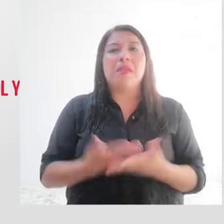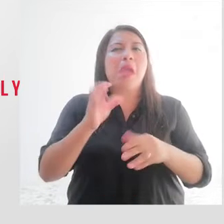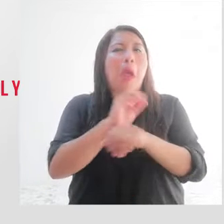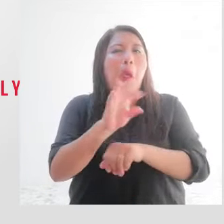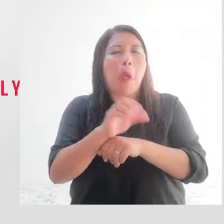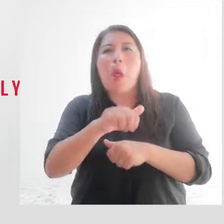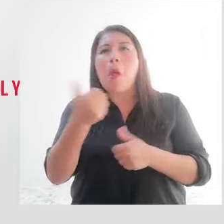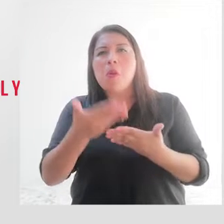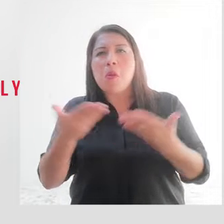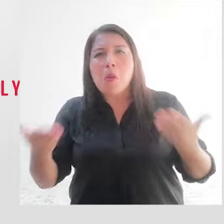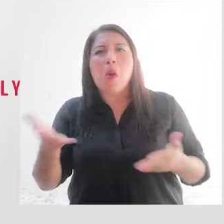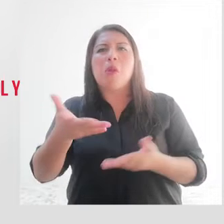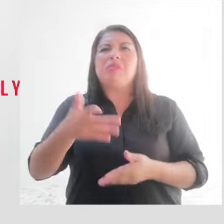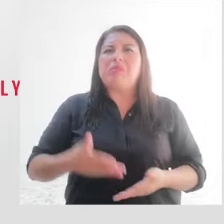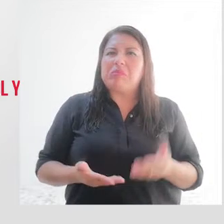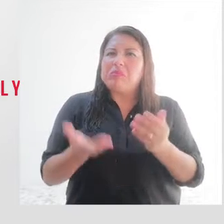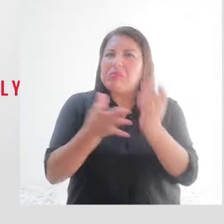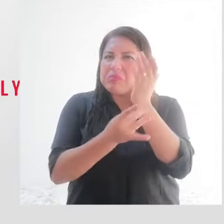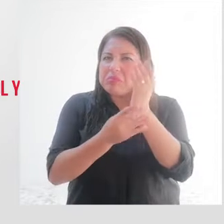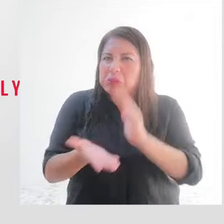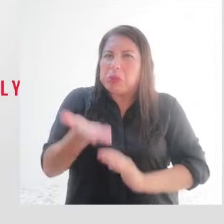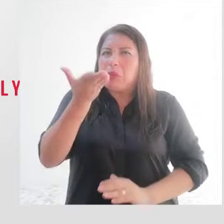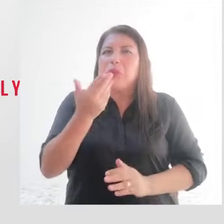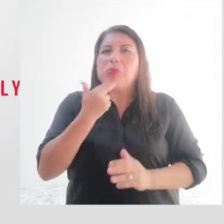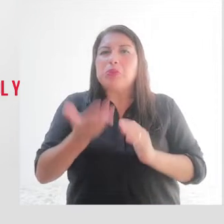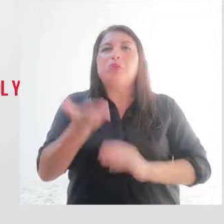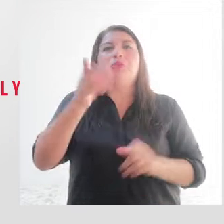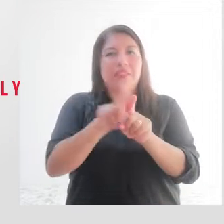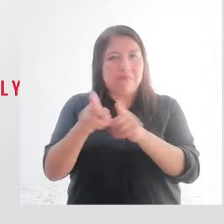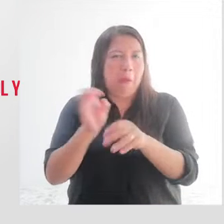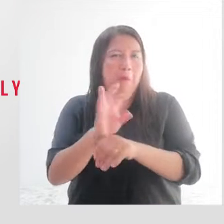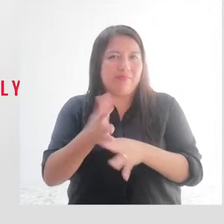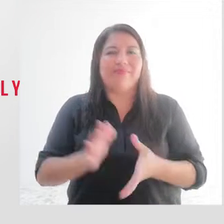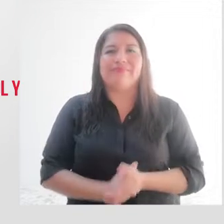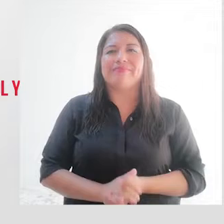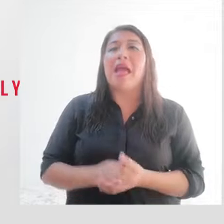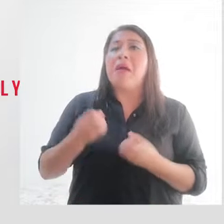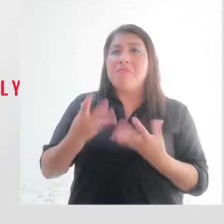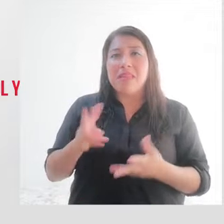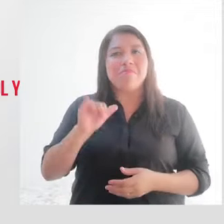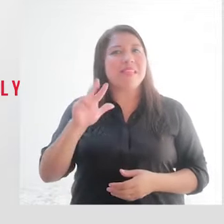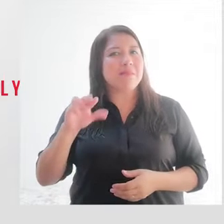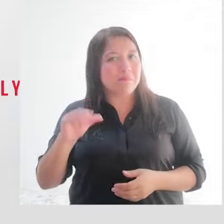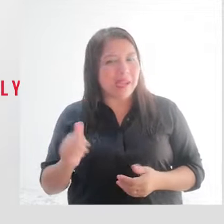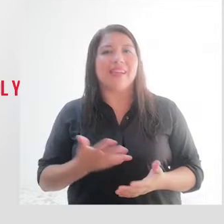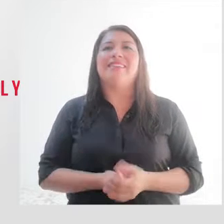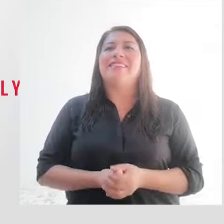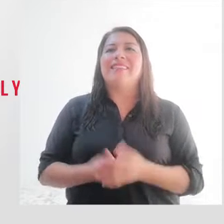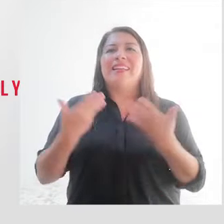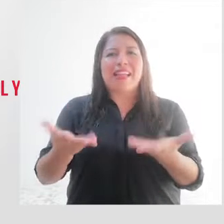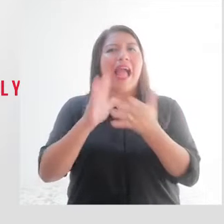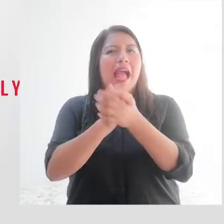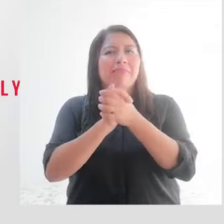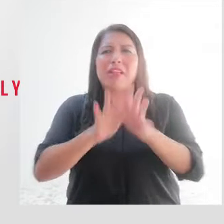para evitar el colesterol y los triglicéridos altos. Bueno Vilma, les hacemos llegar a